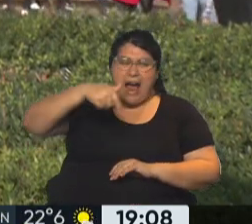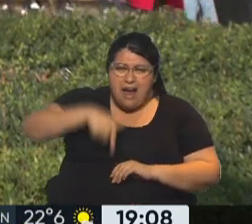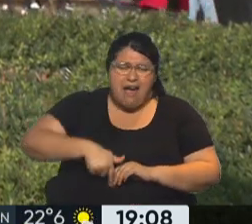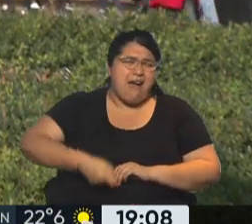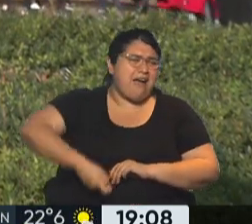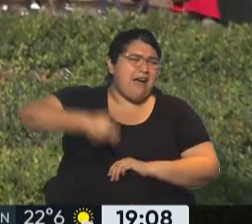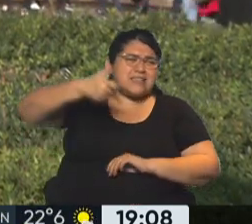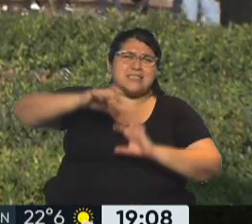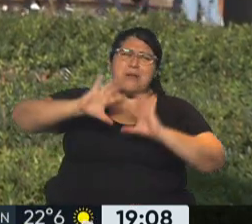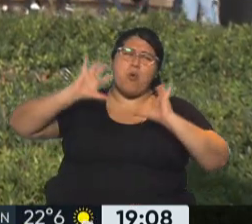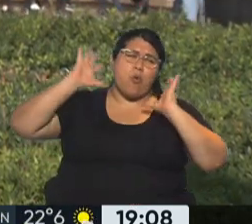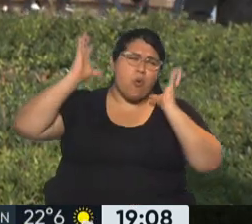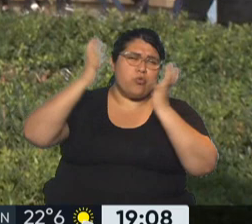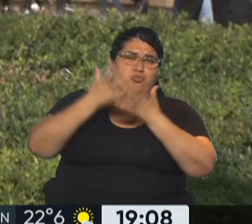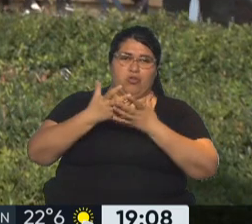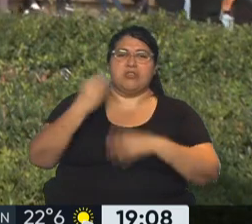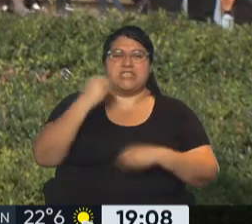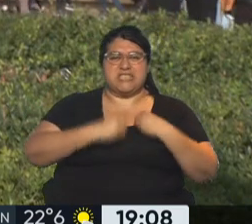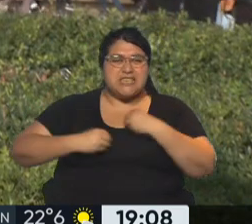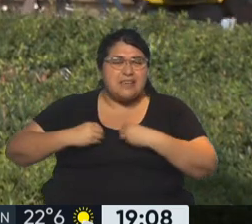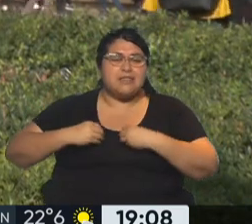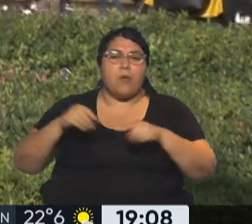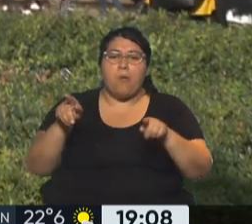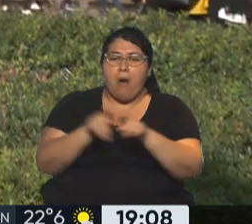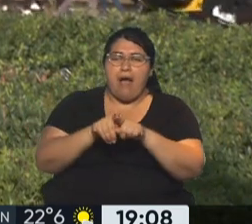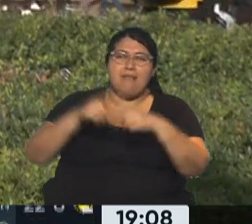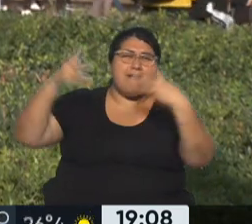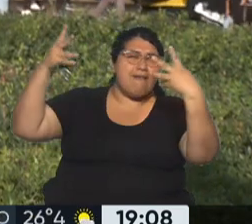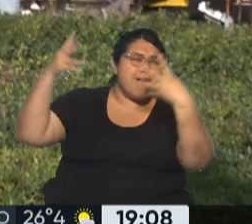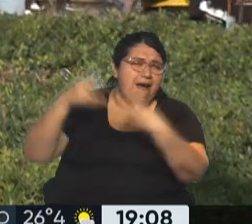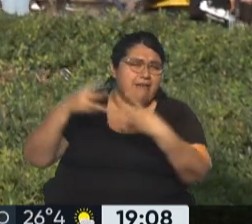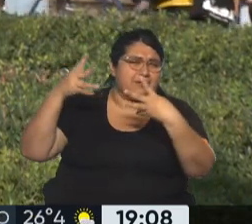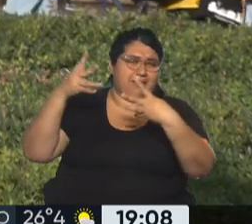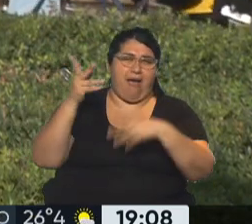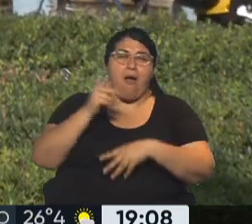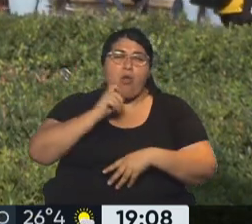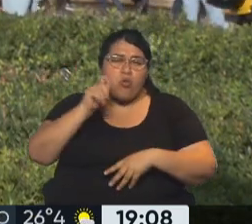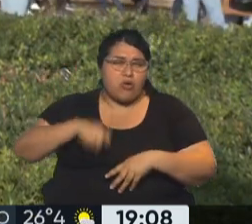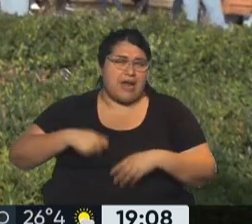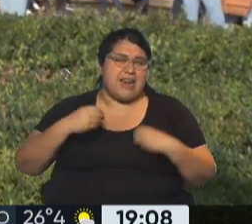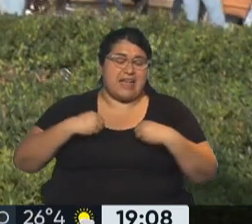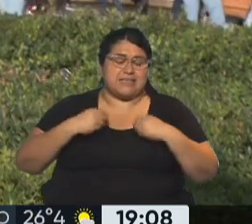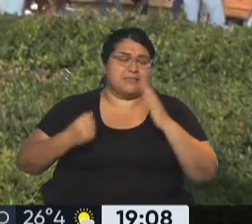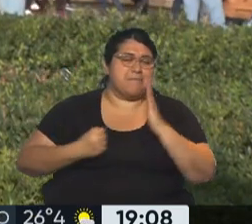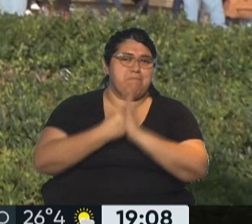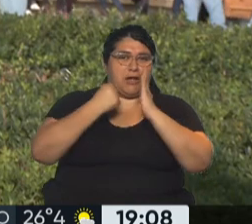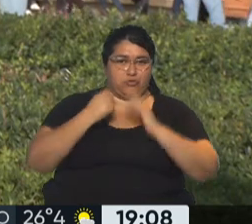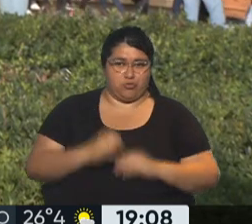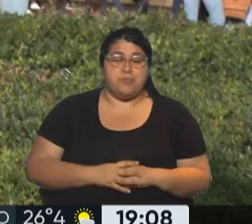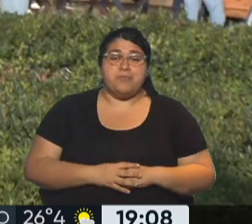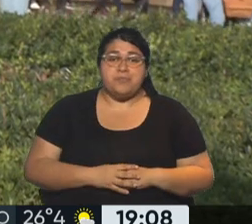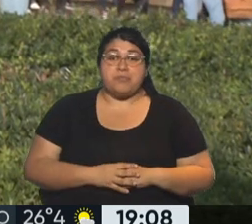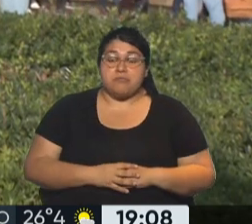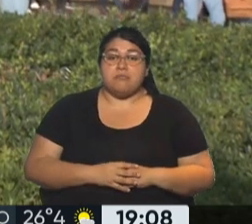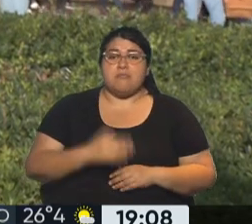se siente el impacto de la guerra en Ucrania. Para tener una